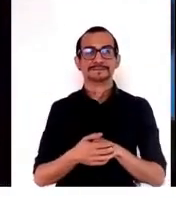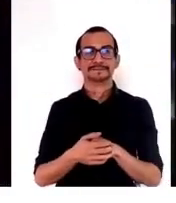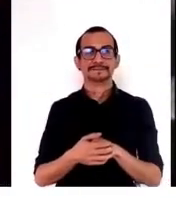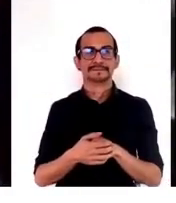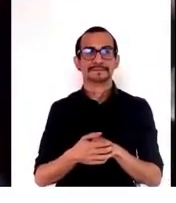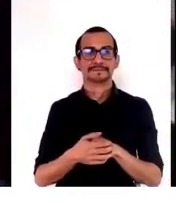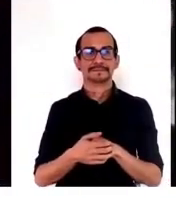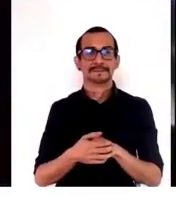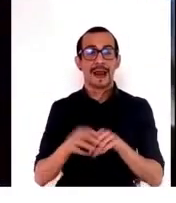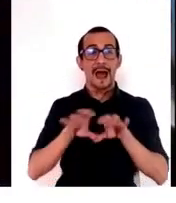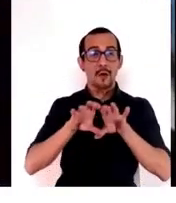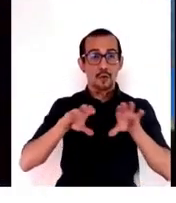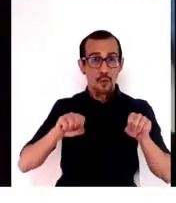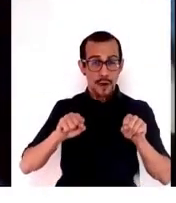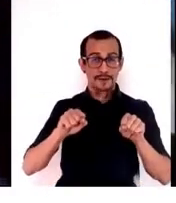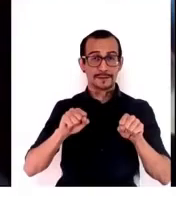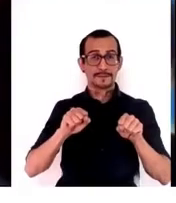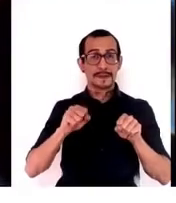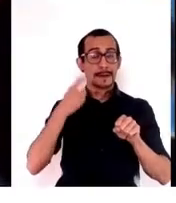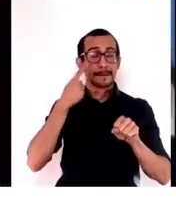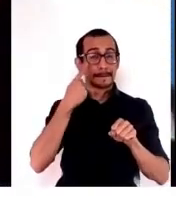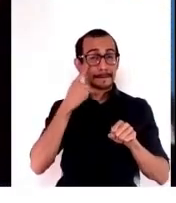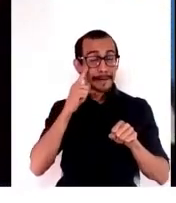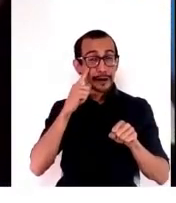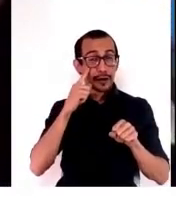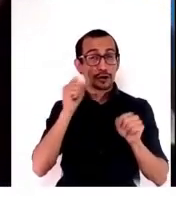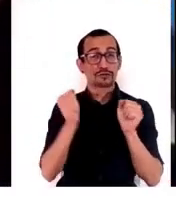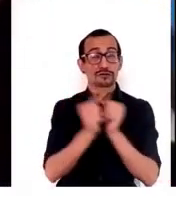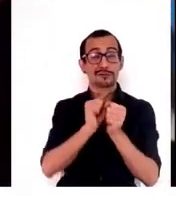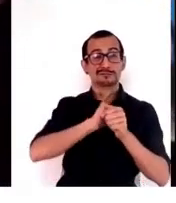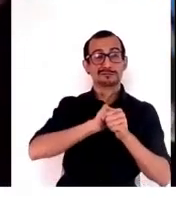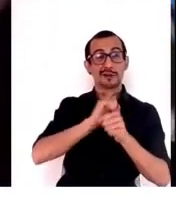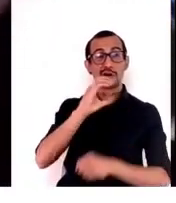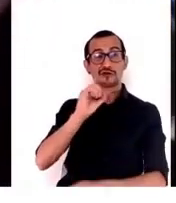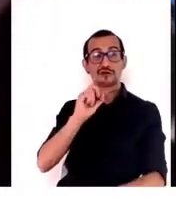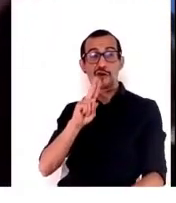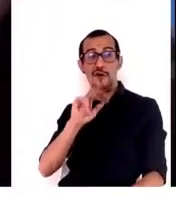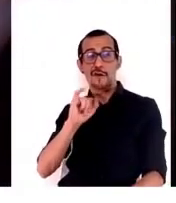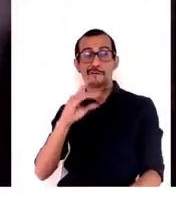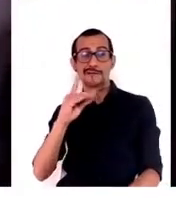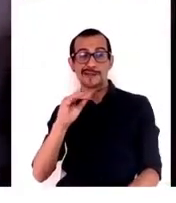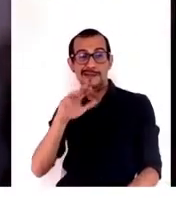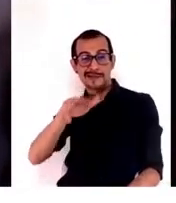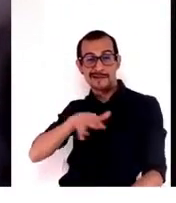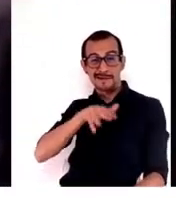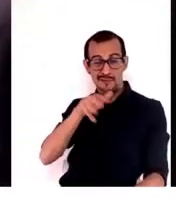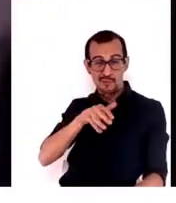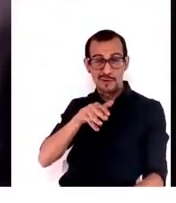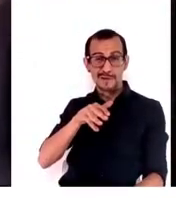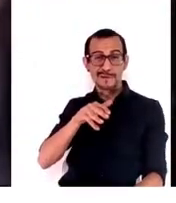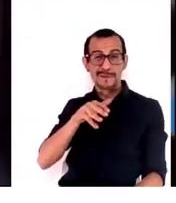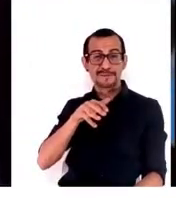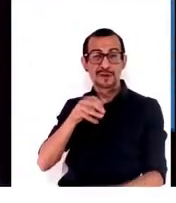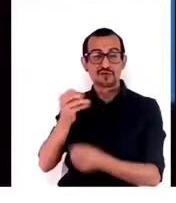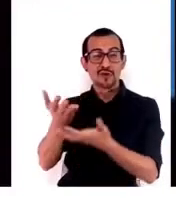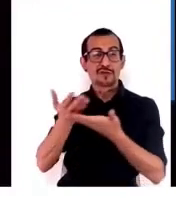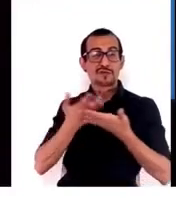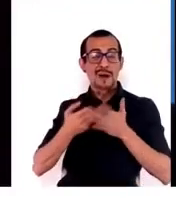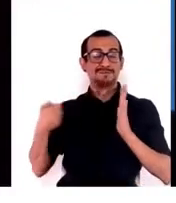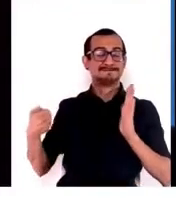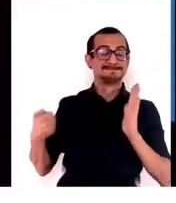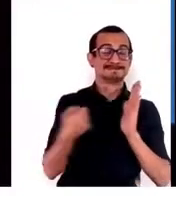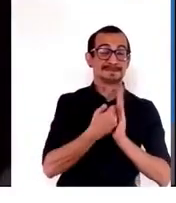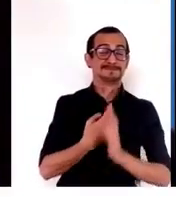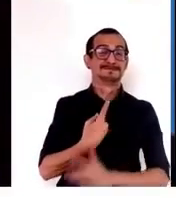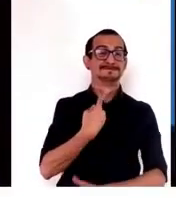Agreement, pero de verdad con el COVID-19 nos ha dado un golpe que ha